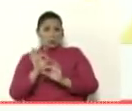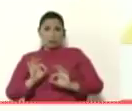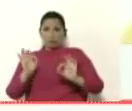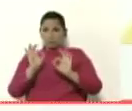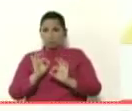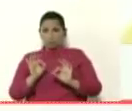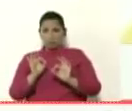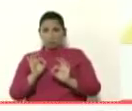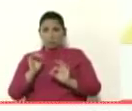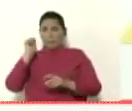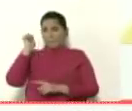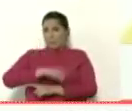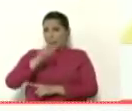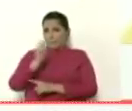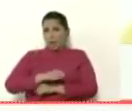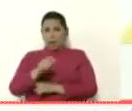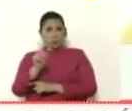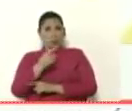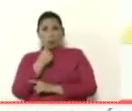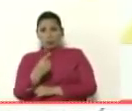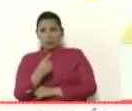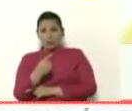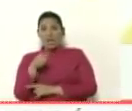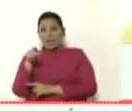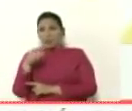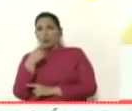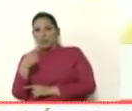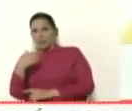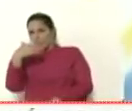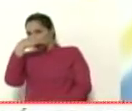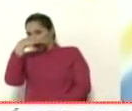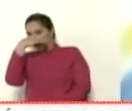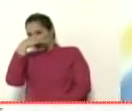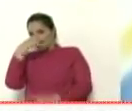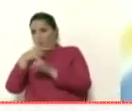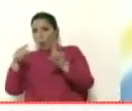con el mazodando esto lo dice el terrorista Robert Alonso